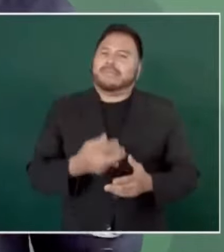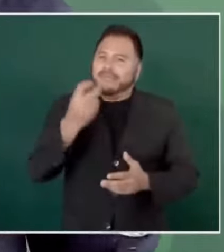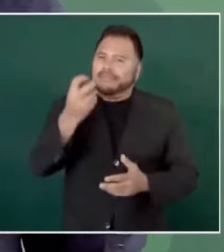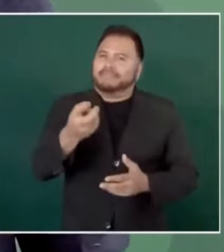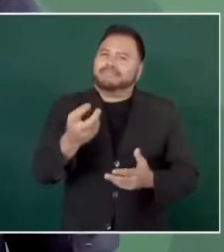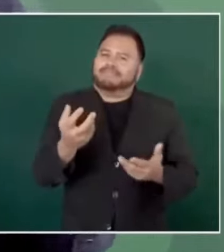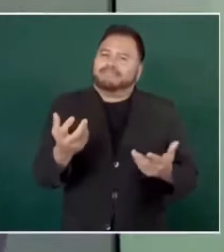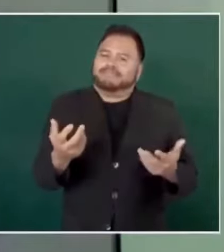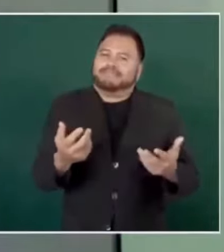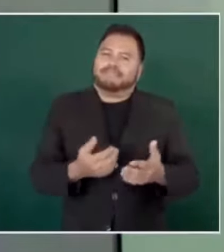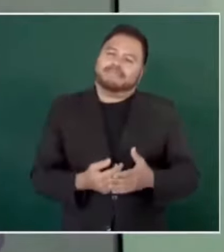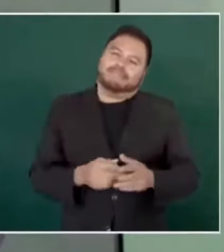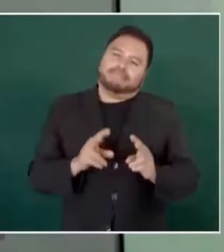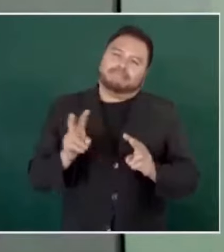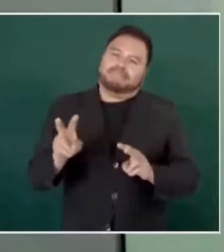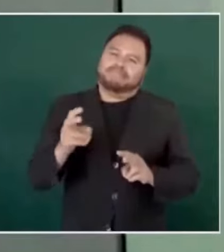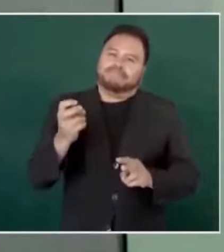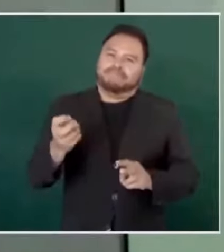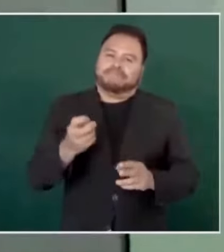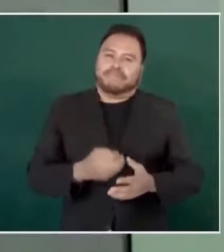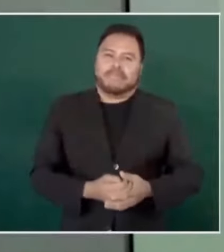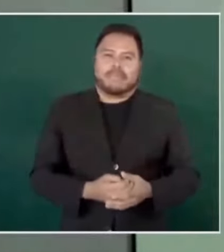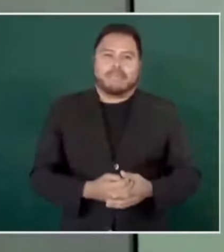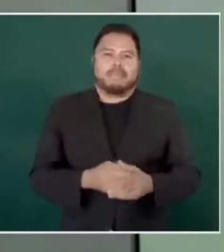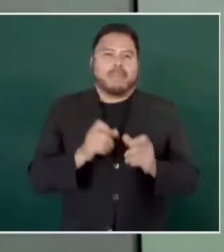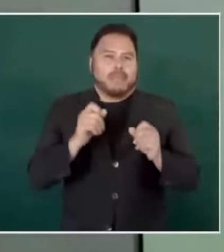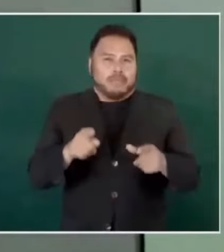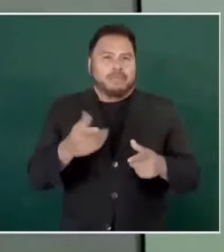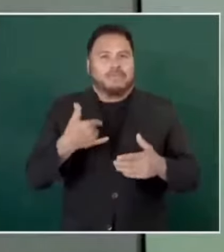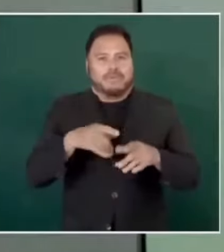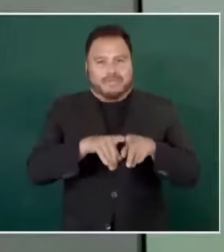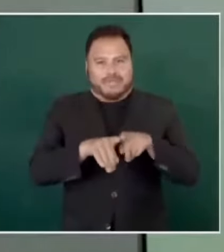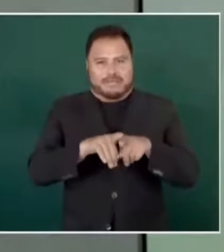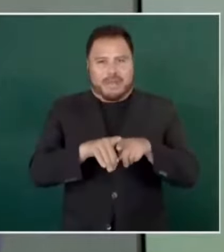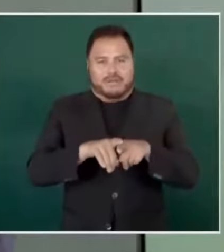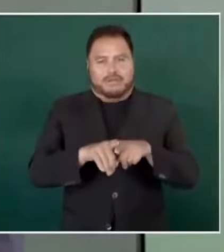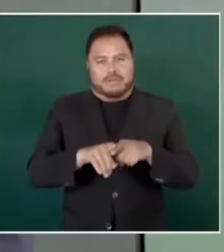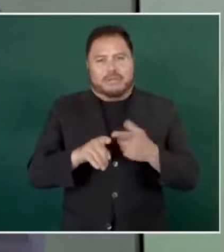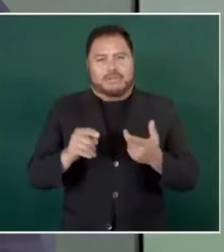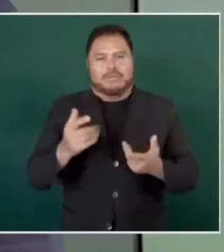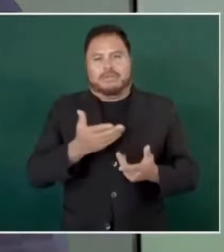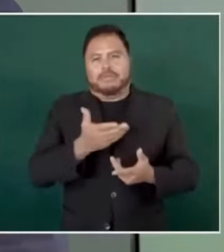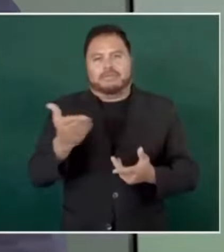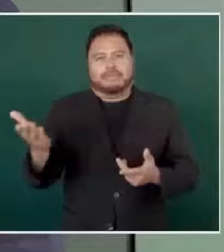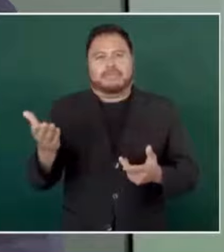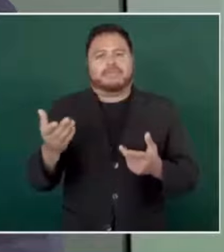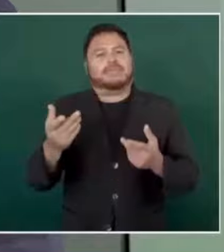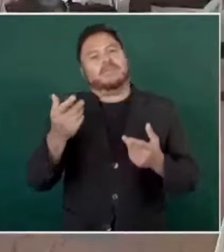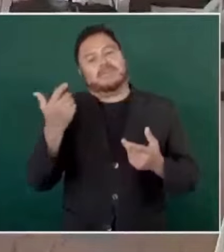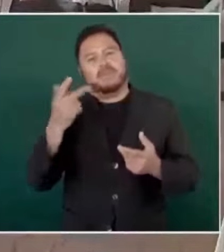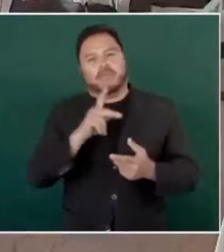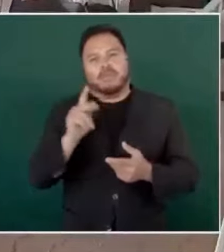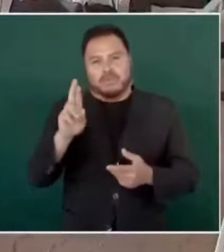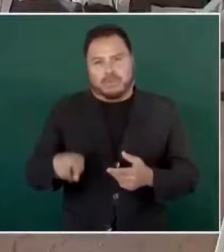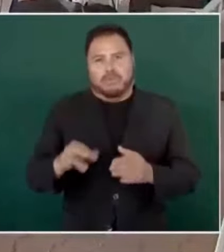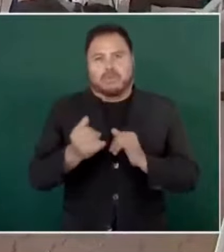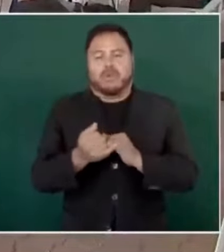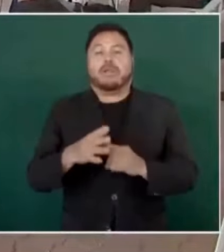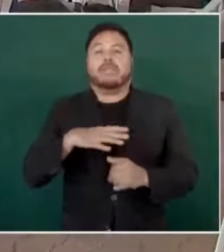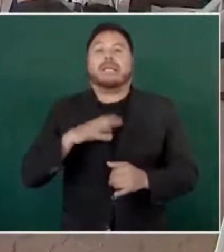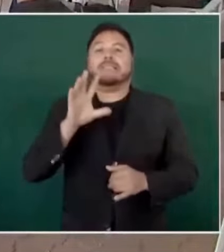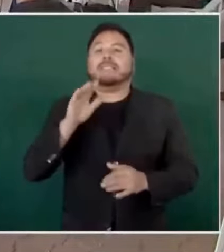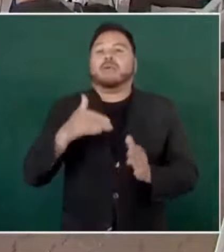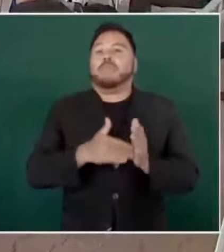se olvida, luego siguen nuestros hermanos puertorriqueños, son cinco